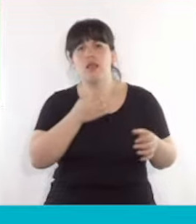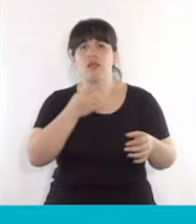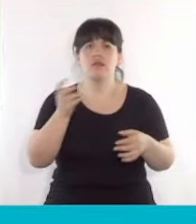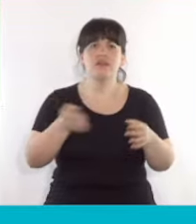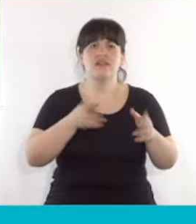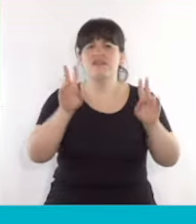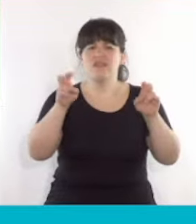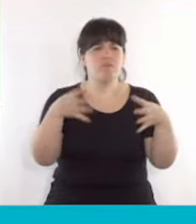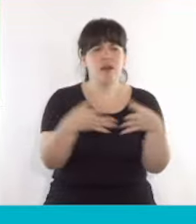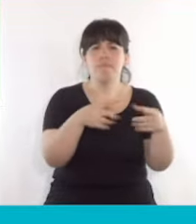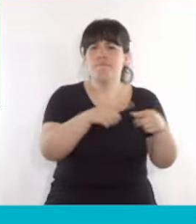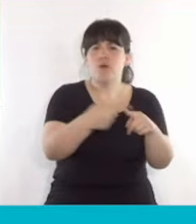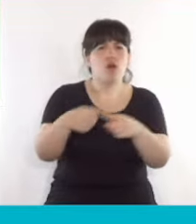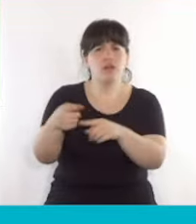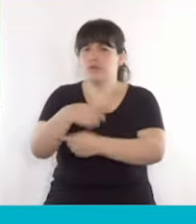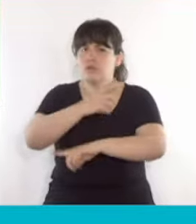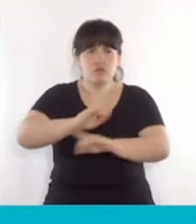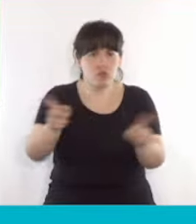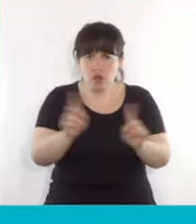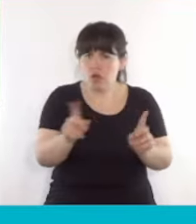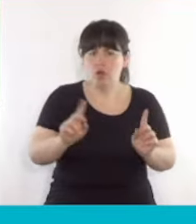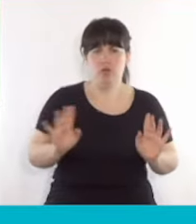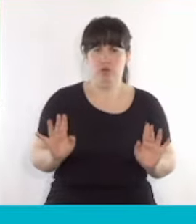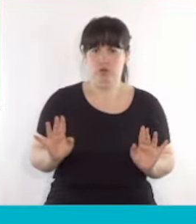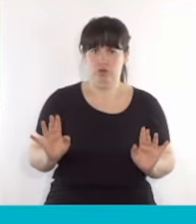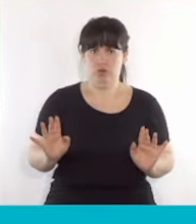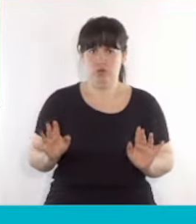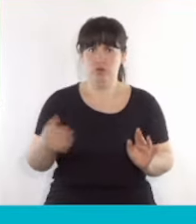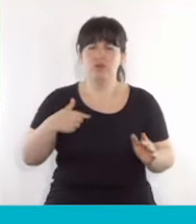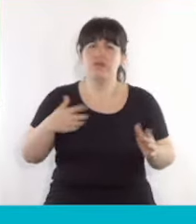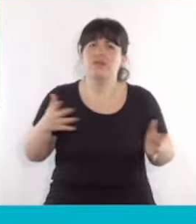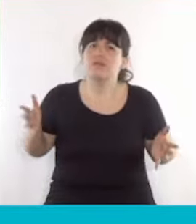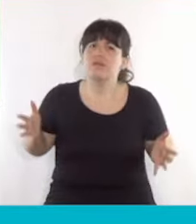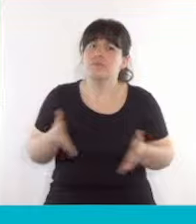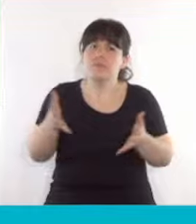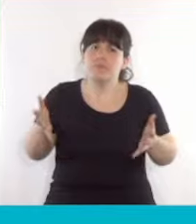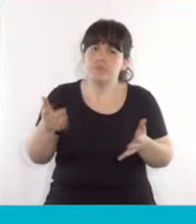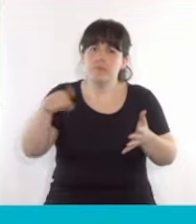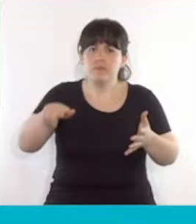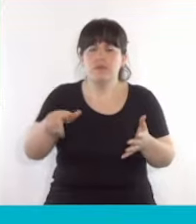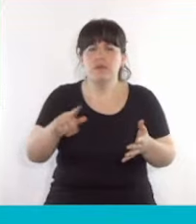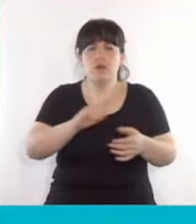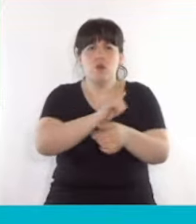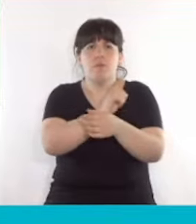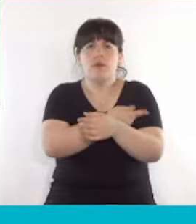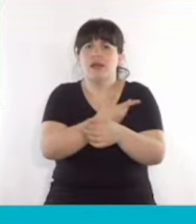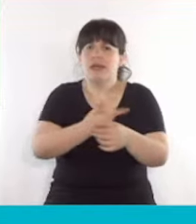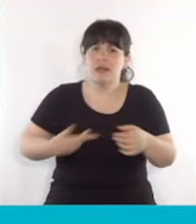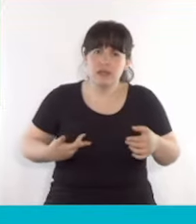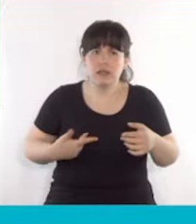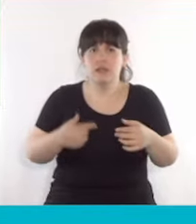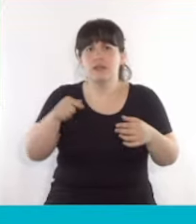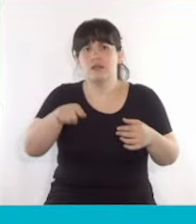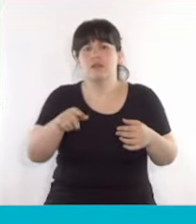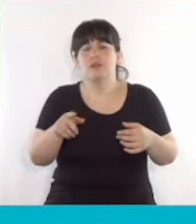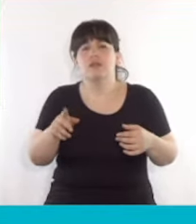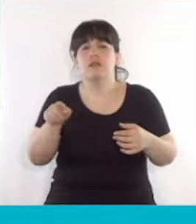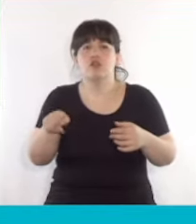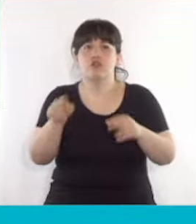políticas partidarias o imposiciones fiscales los impulsos muchas veces de los poderes ejecutivos o sus órganos